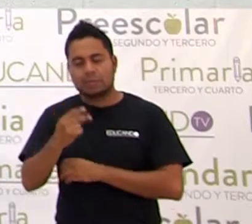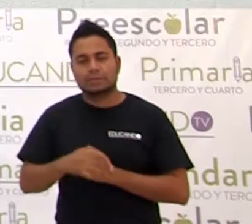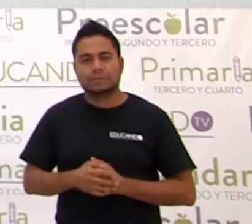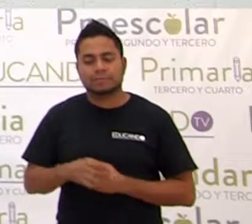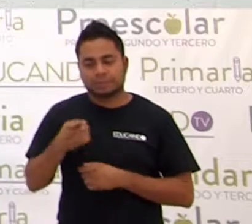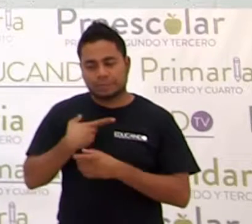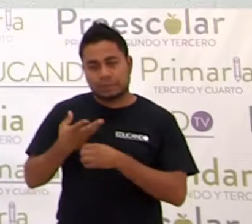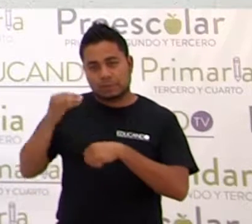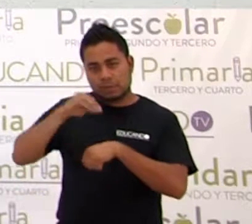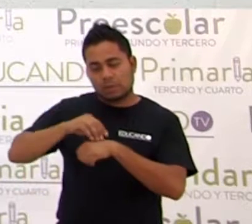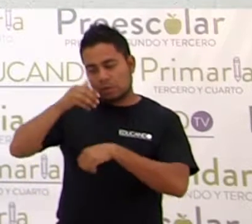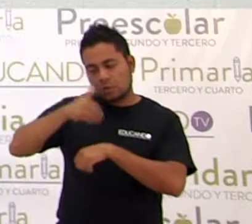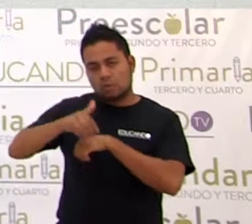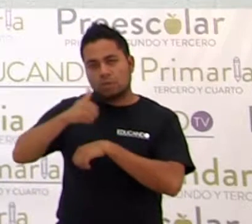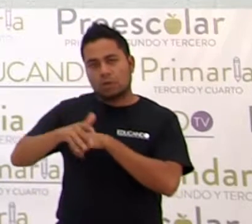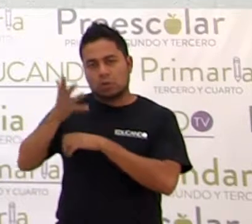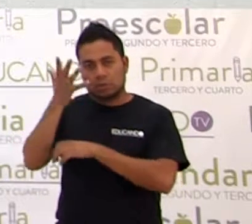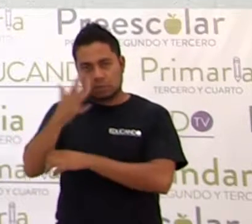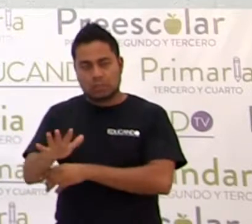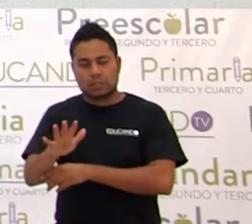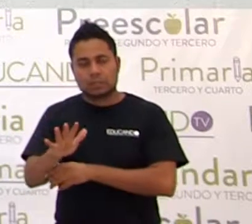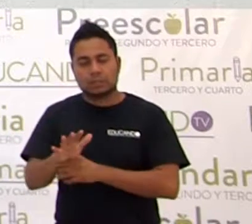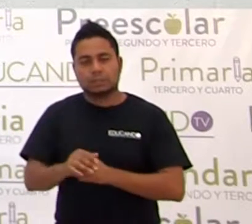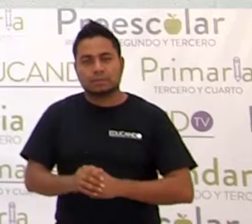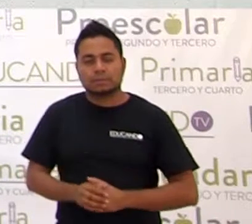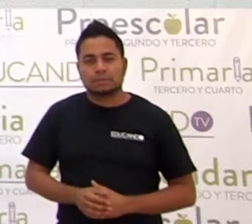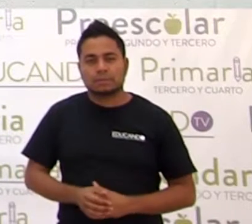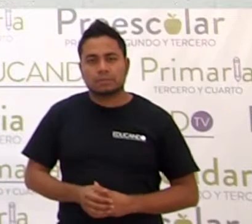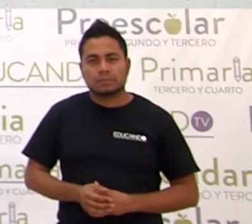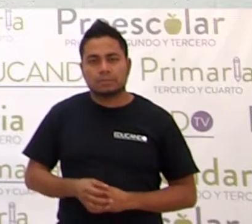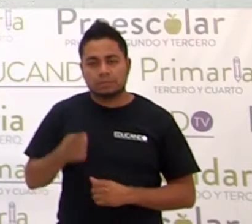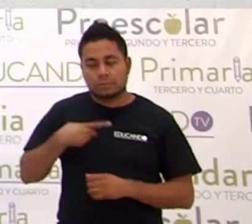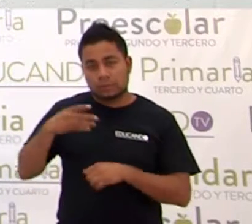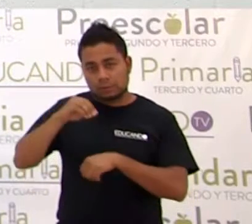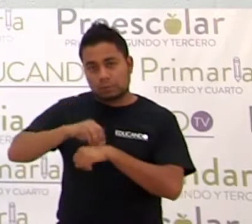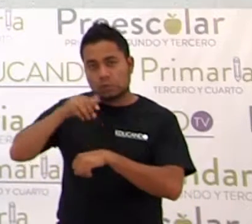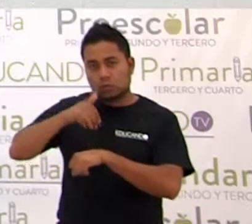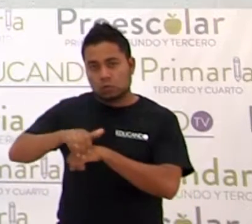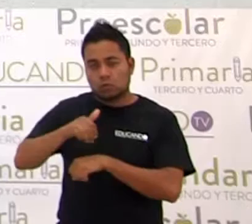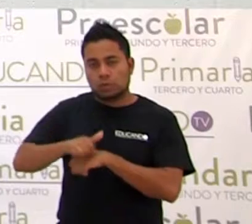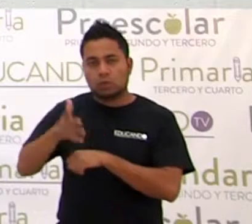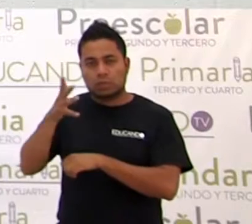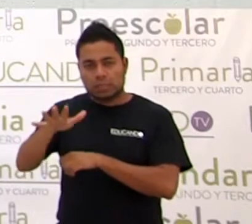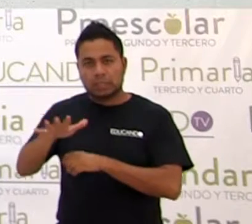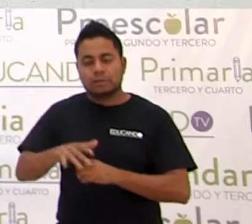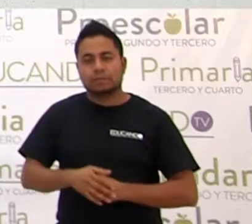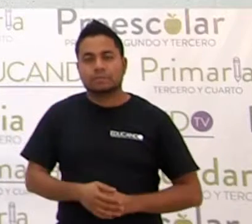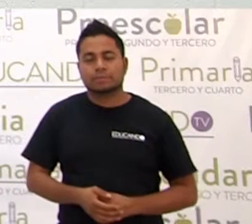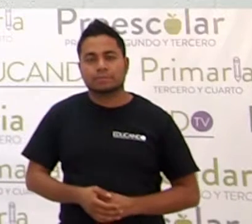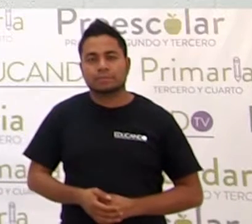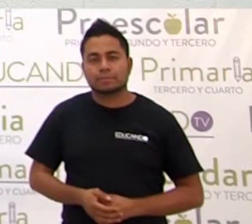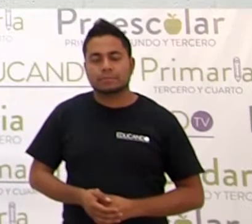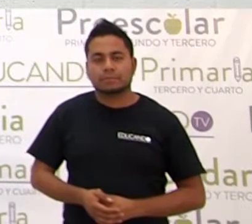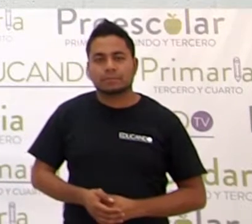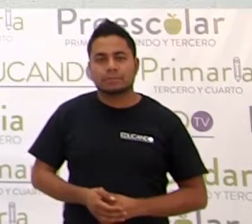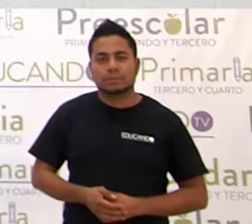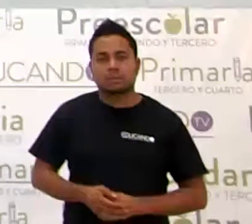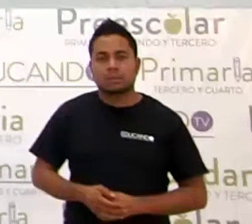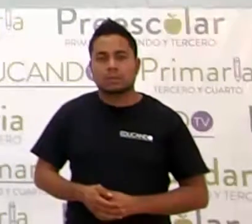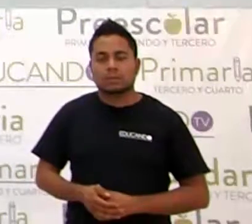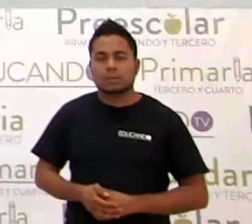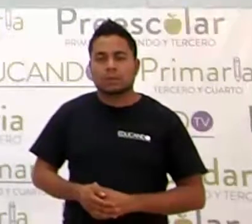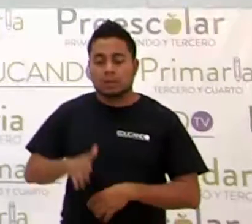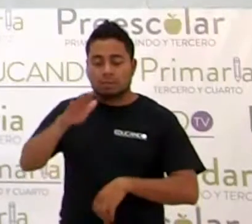Ponemos el número diez, ¿sí? Ponemos el número diez, ¿sí? Más diez.